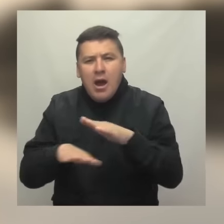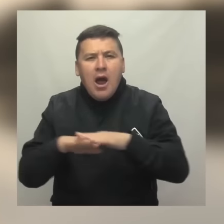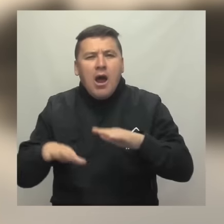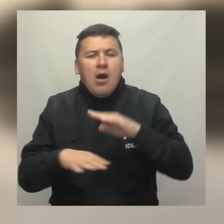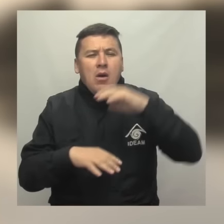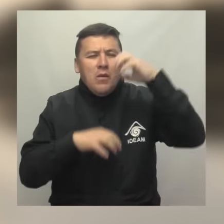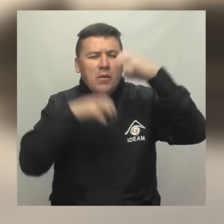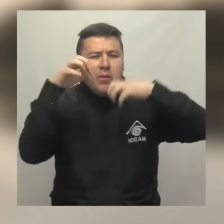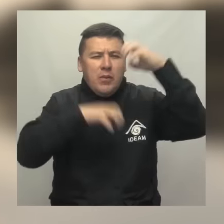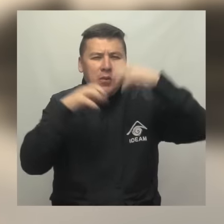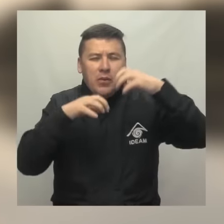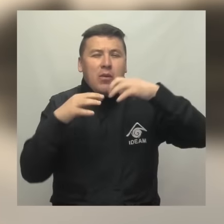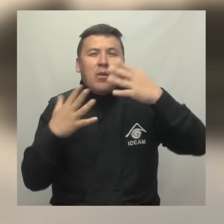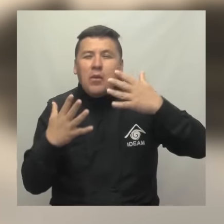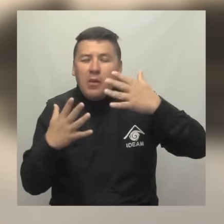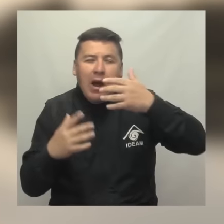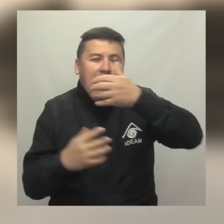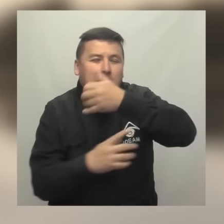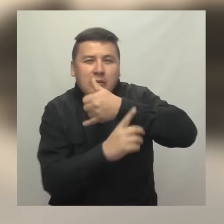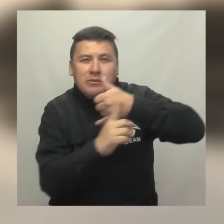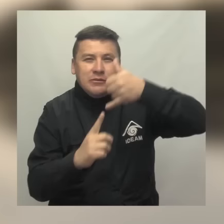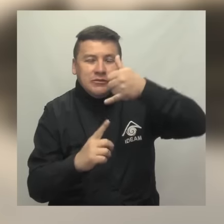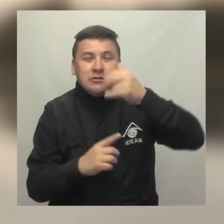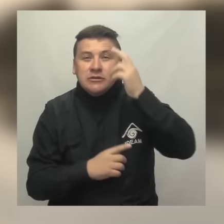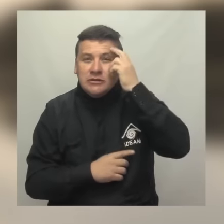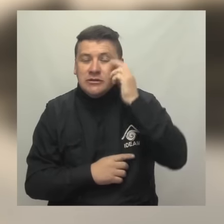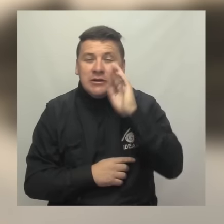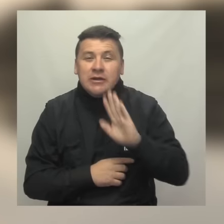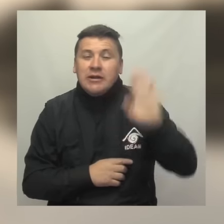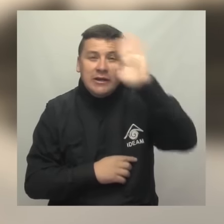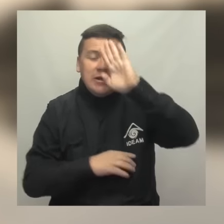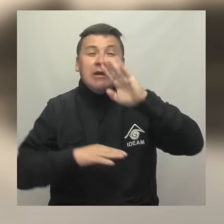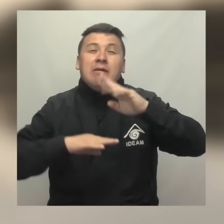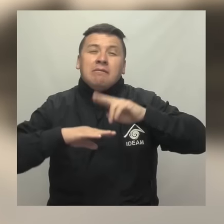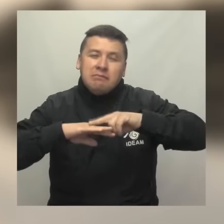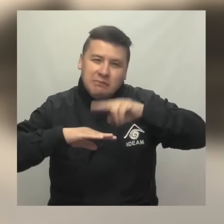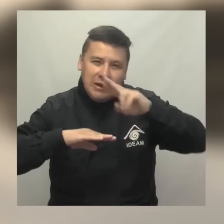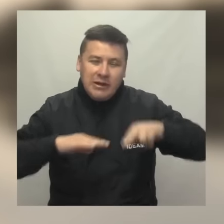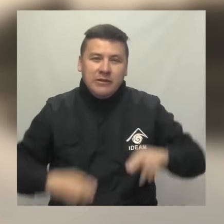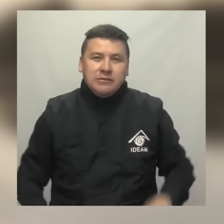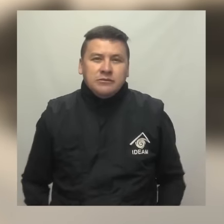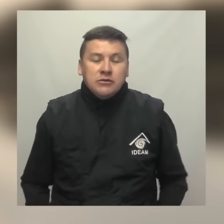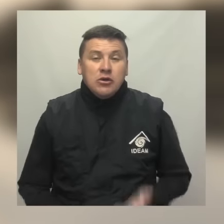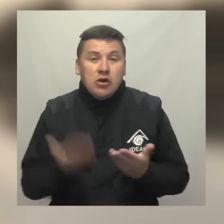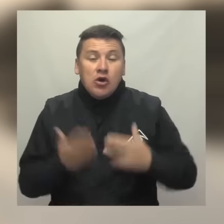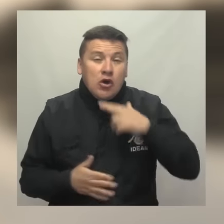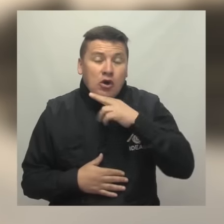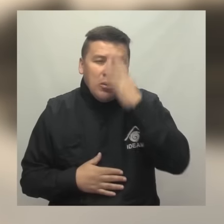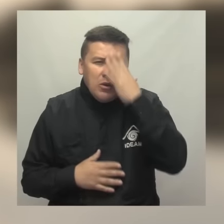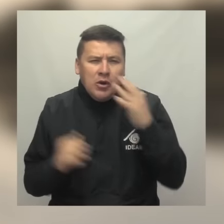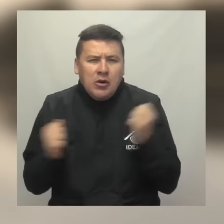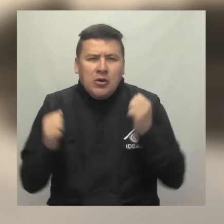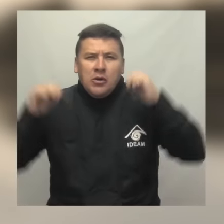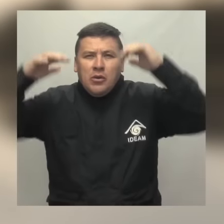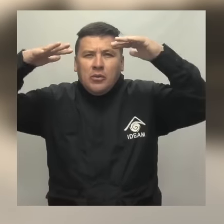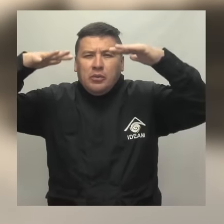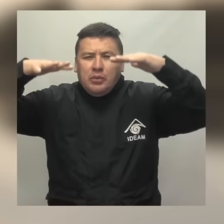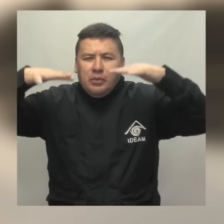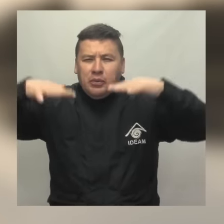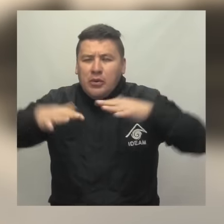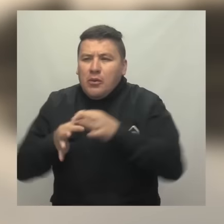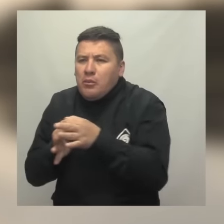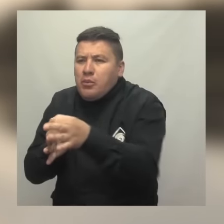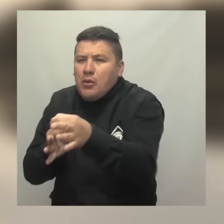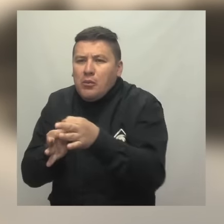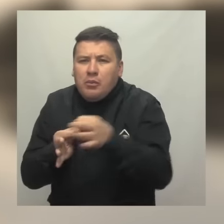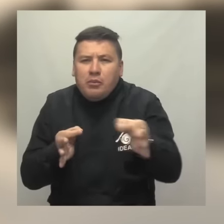lluvias en la región del Pacífico, en el departamento del Chocó y Nariño. Alerta roja por alta posibilidad de heladas en algunos municipios ubicados